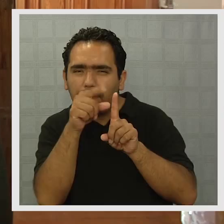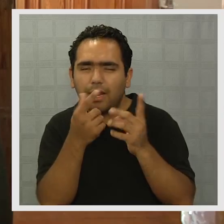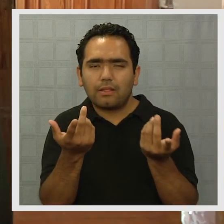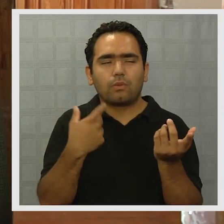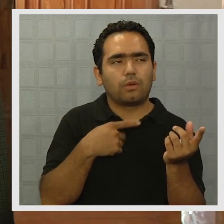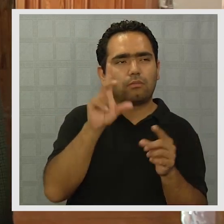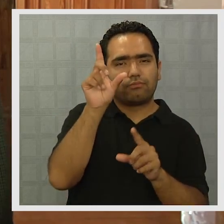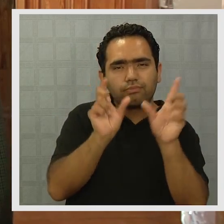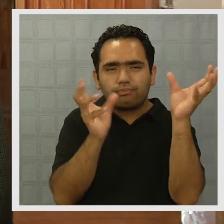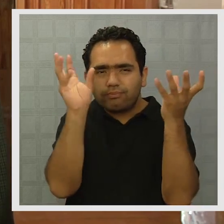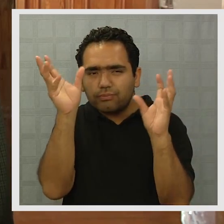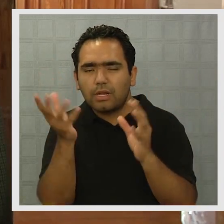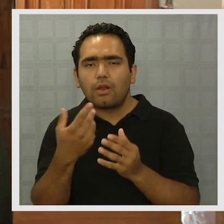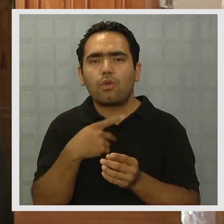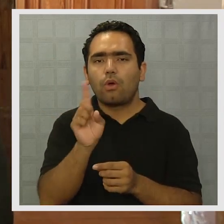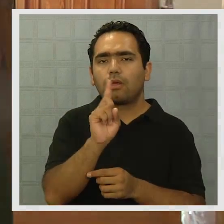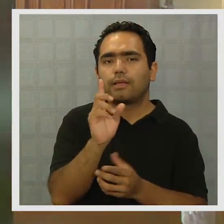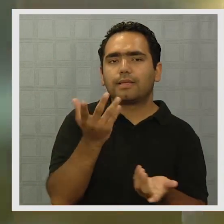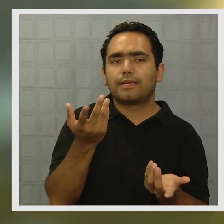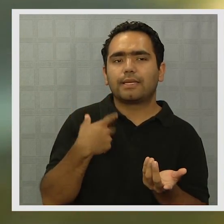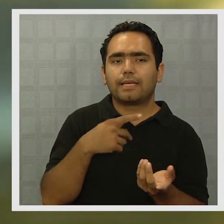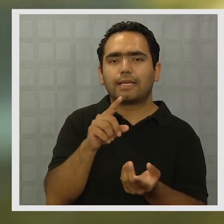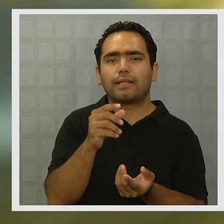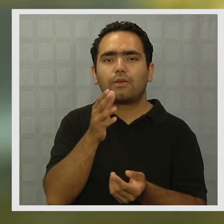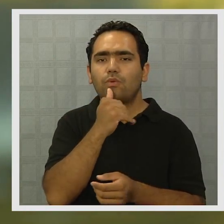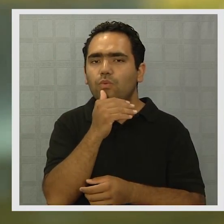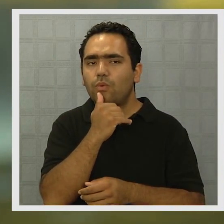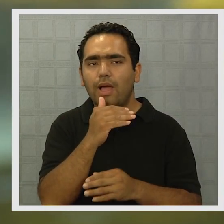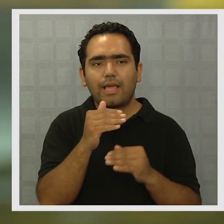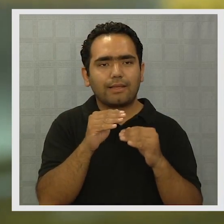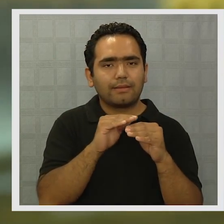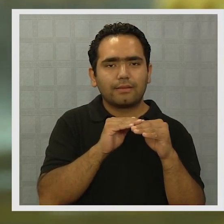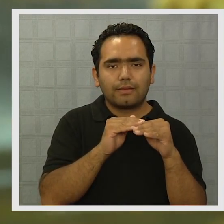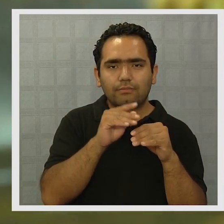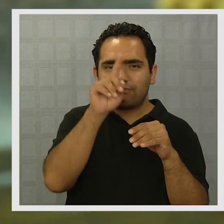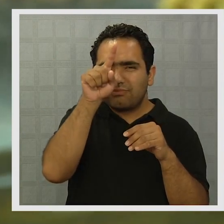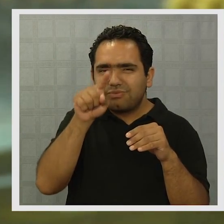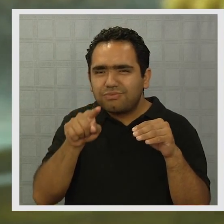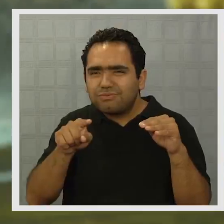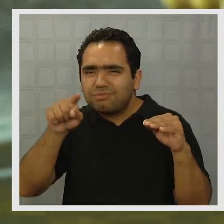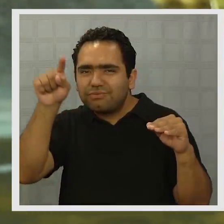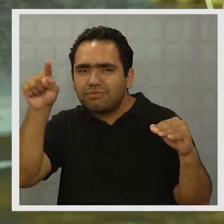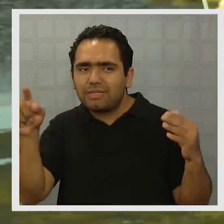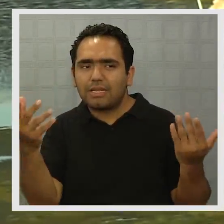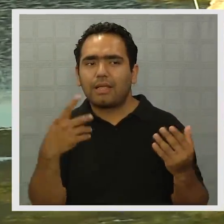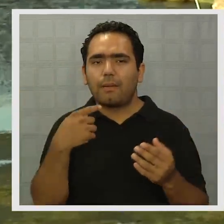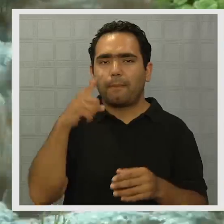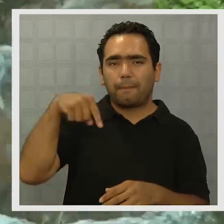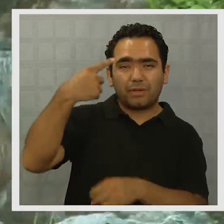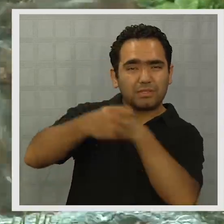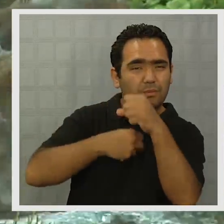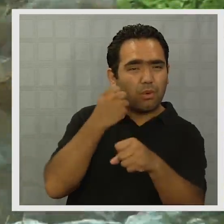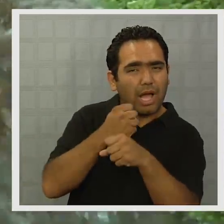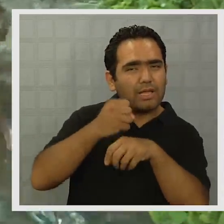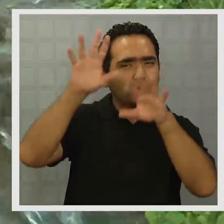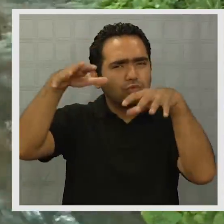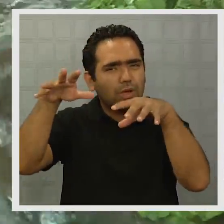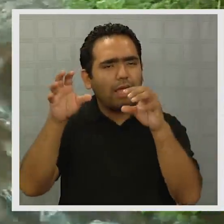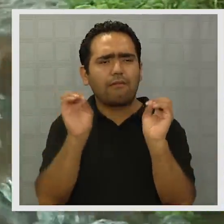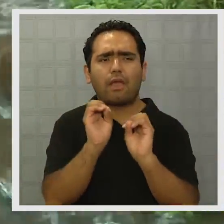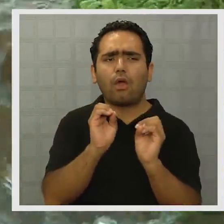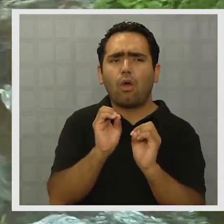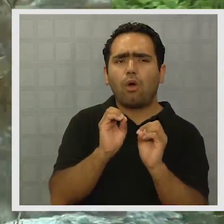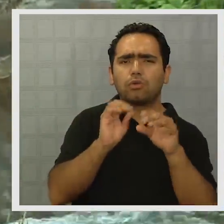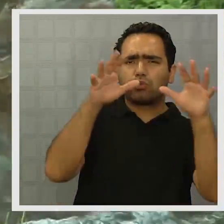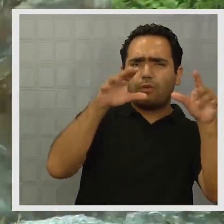precipitaciones o de temperatura sino que la irregularidad que es la gran característica, o sea la incerteza, la duda si el próximo año va a ser